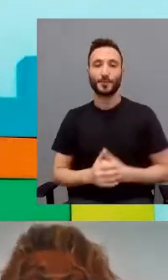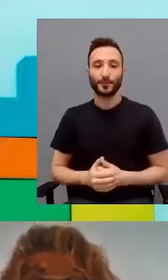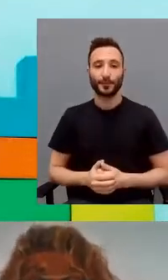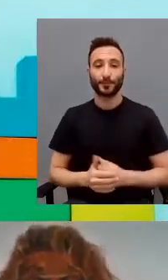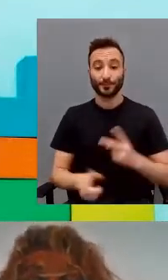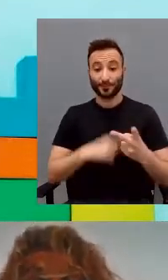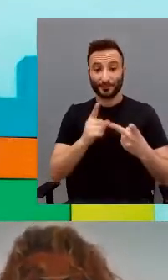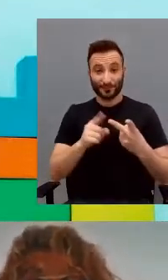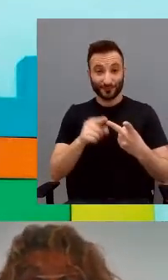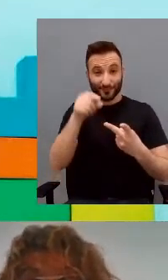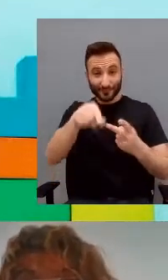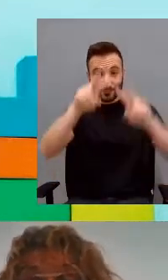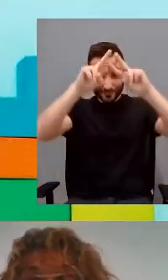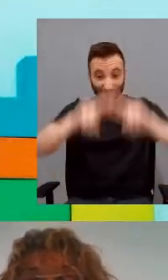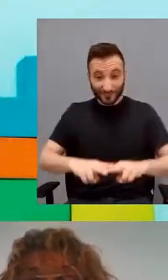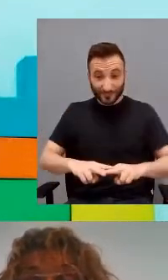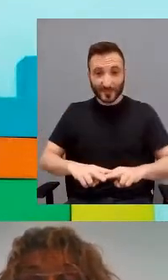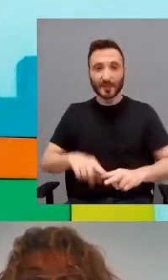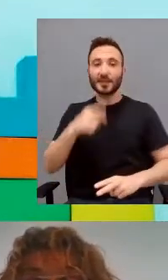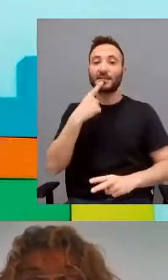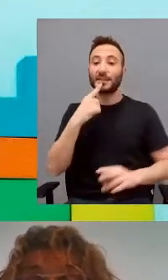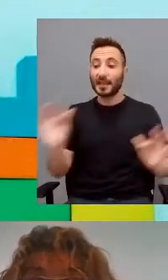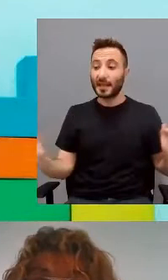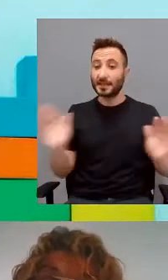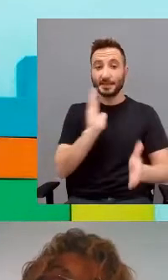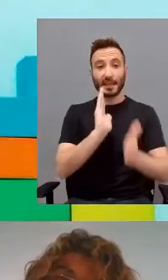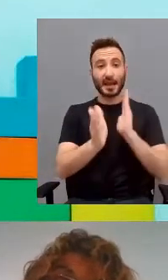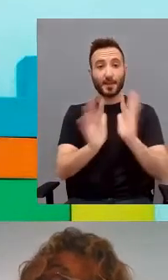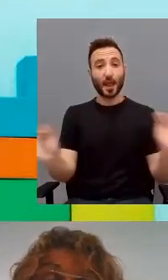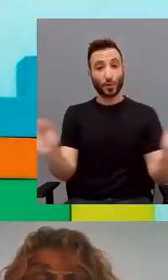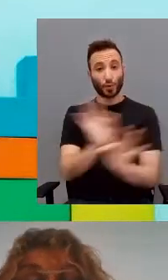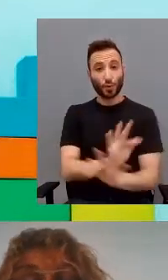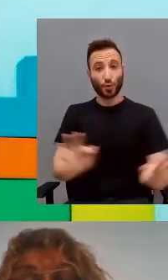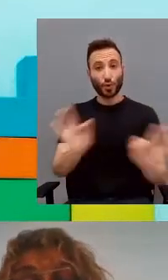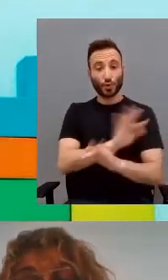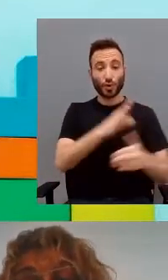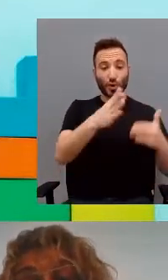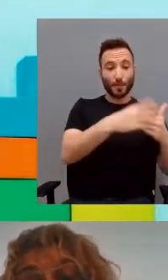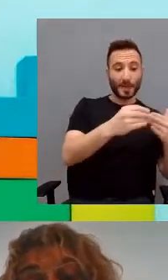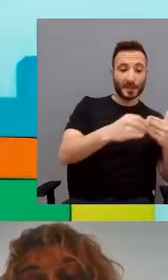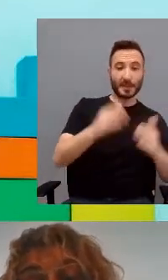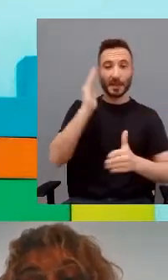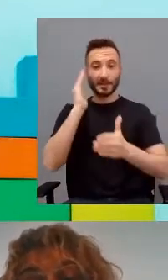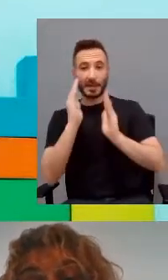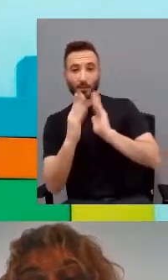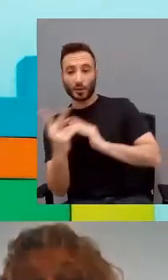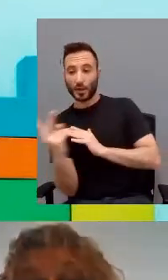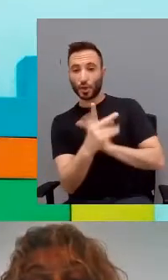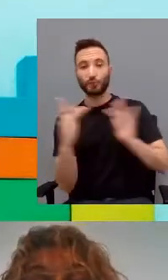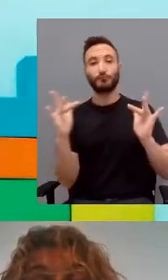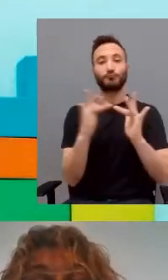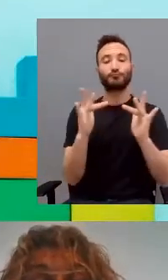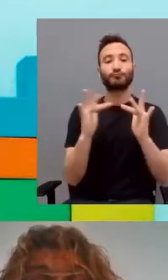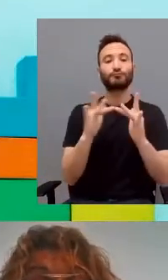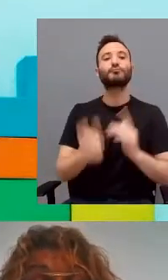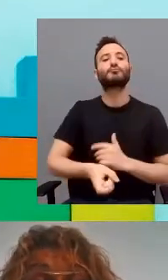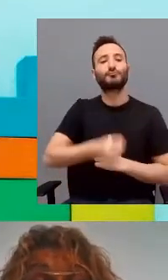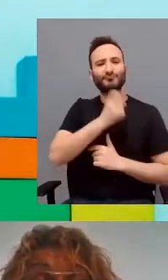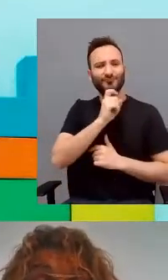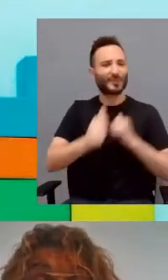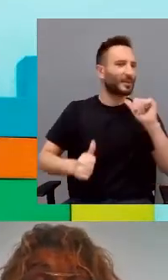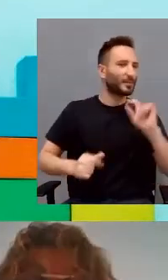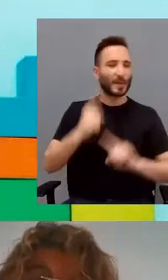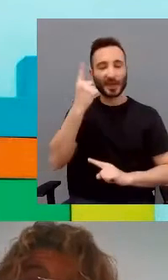en este estudio se establece que la alternancia de turno en conversación entre terapeuta y el paciente está relacionada con las dificultades